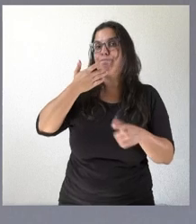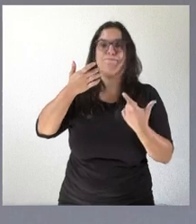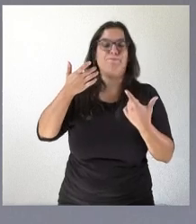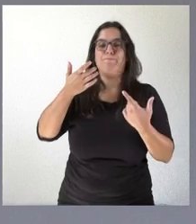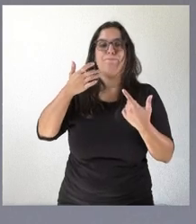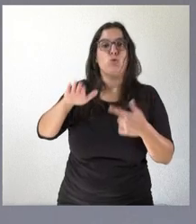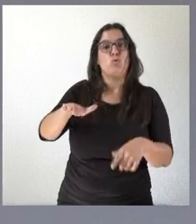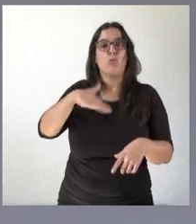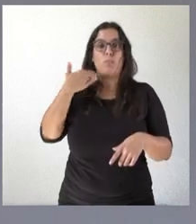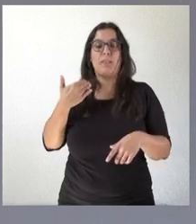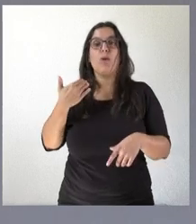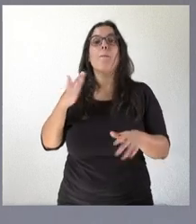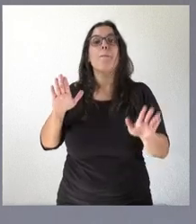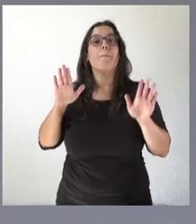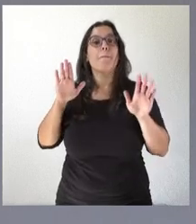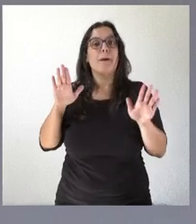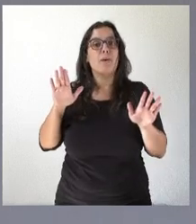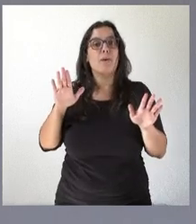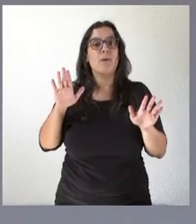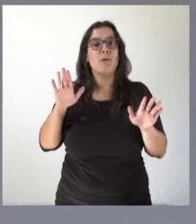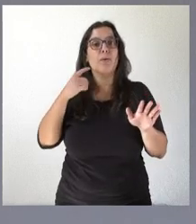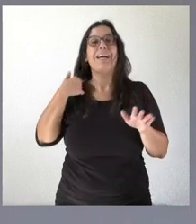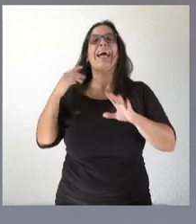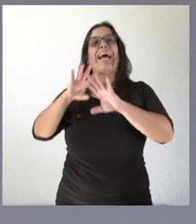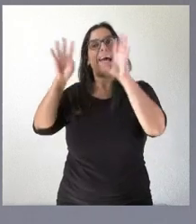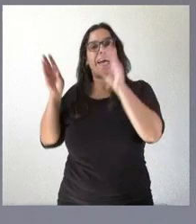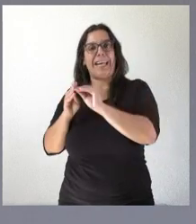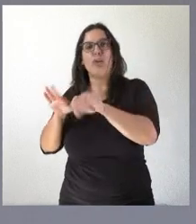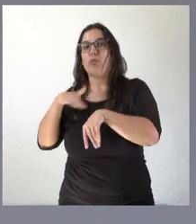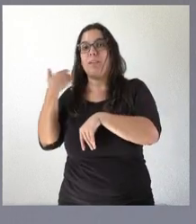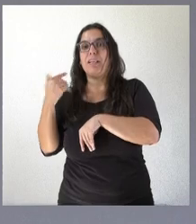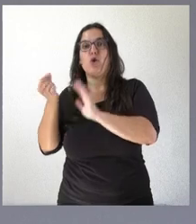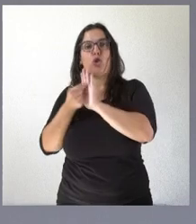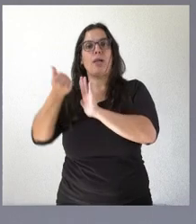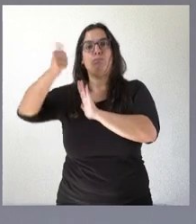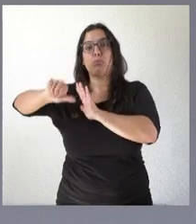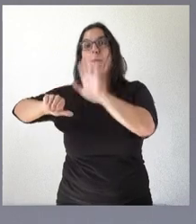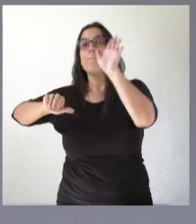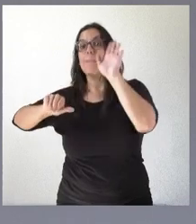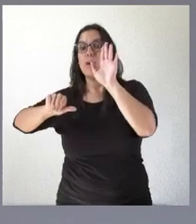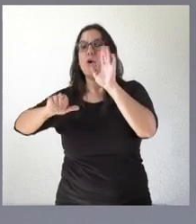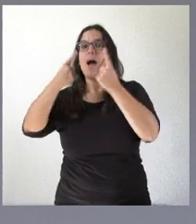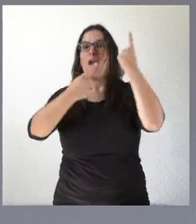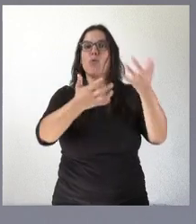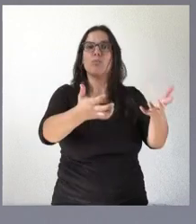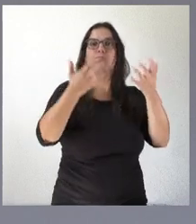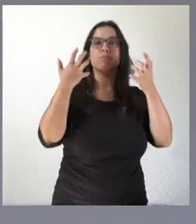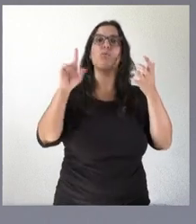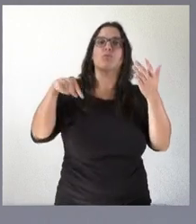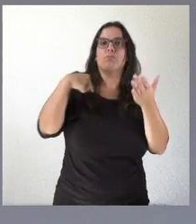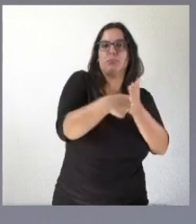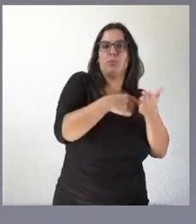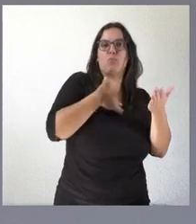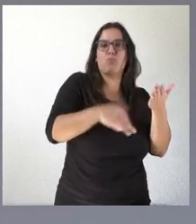la oposición pero así el conjunto de la oposición pero sí alguno de los ejercicios se inscribe en dicha bolsa y de ahí